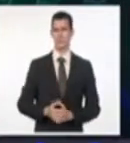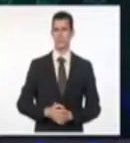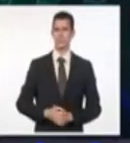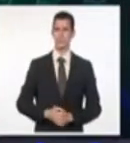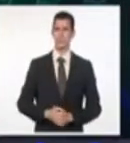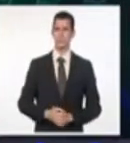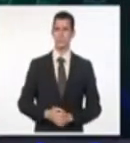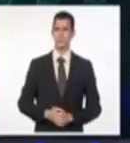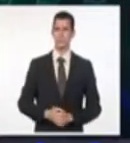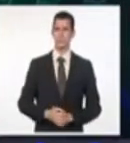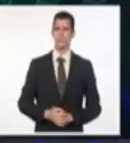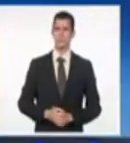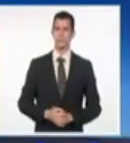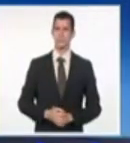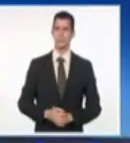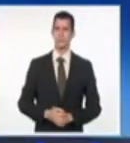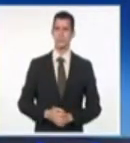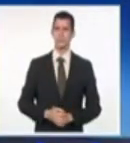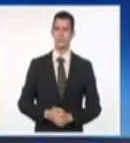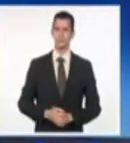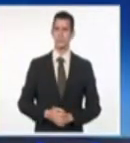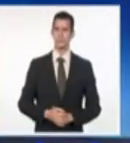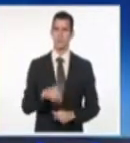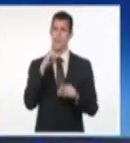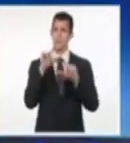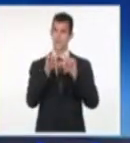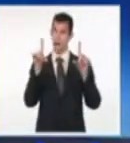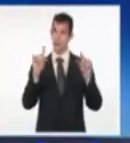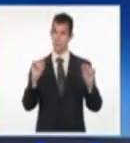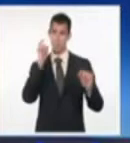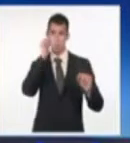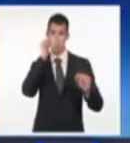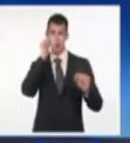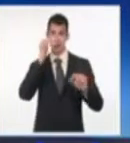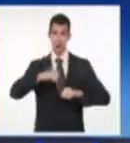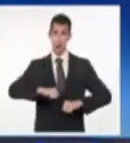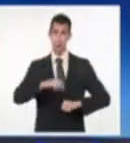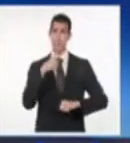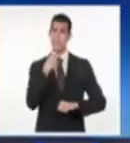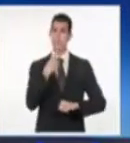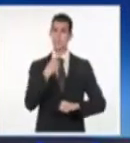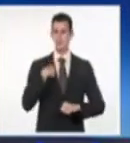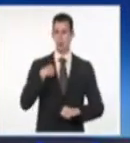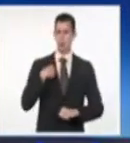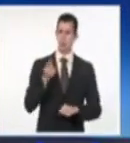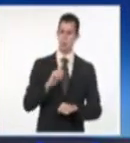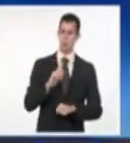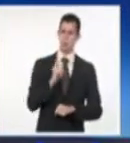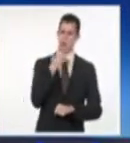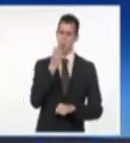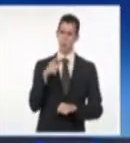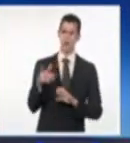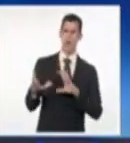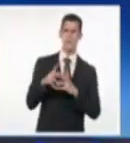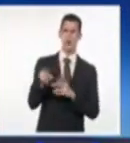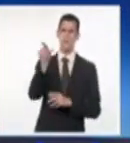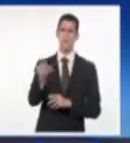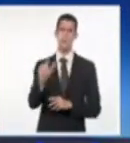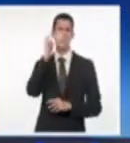No soporto la actitud de Ana Meli. Ella piensa que va a aclarar lo que nadie ha aclarado. Dijo, dijo, sí.